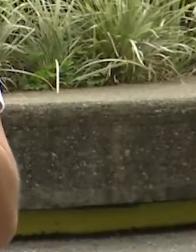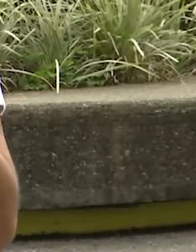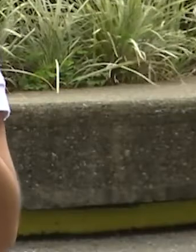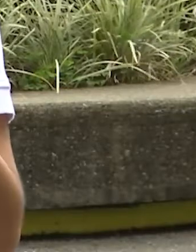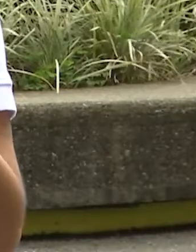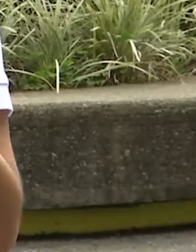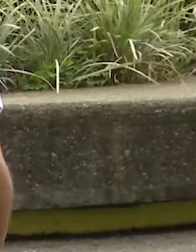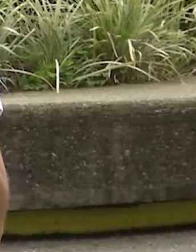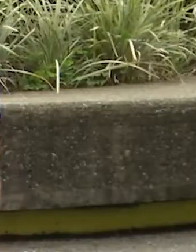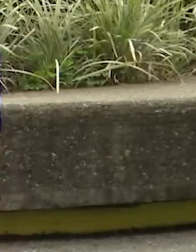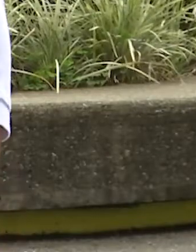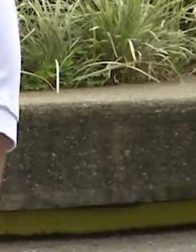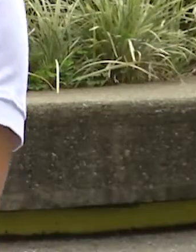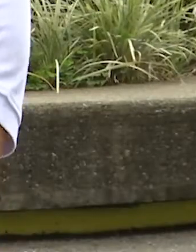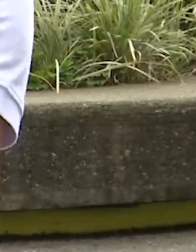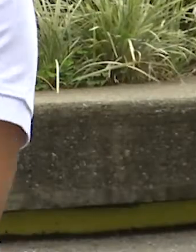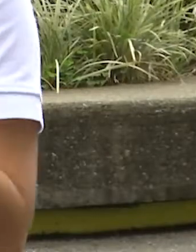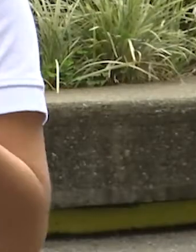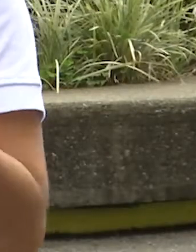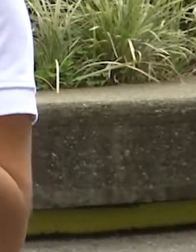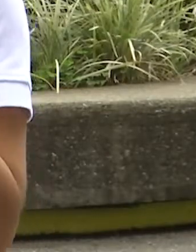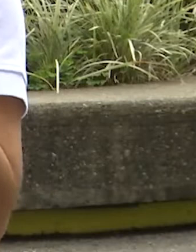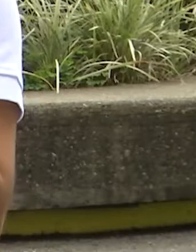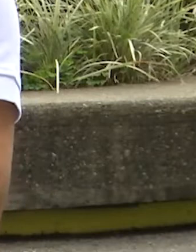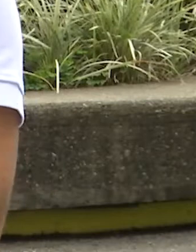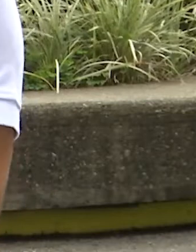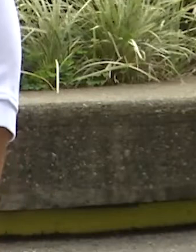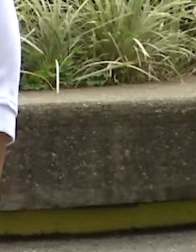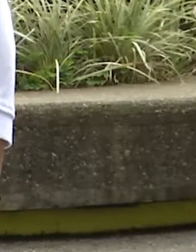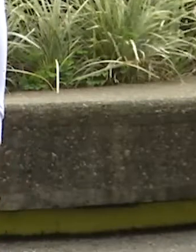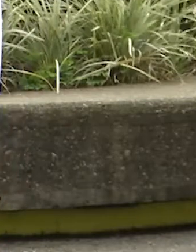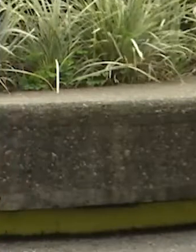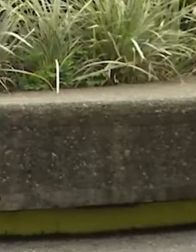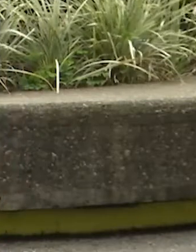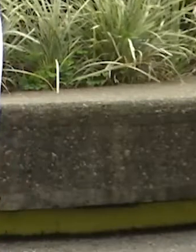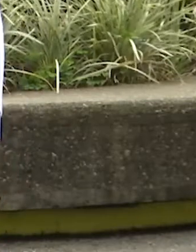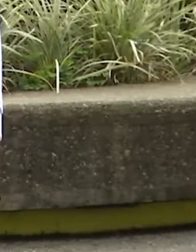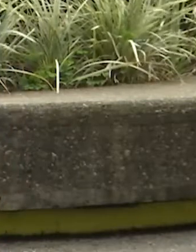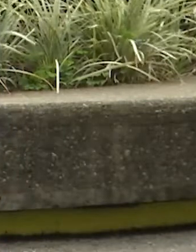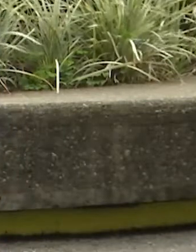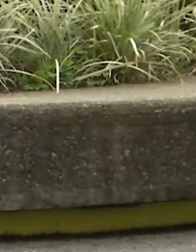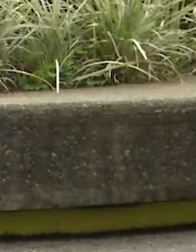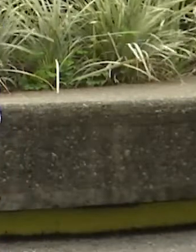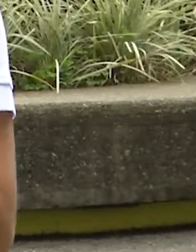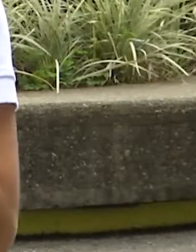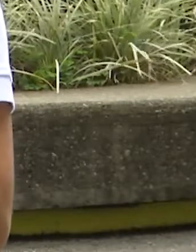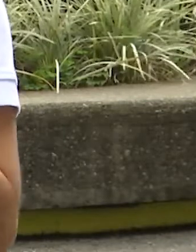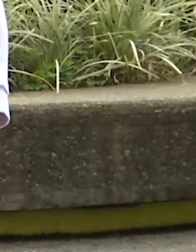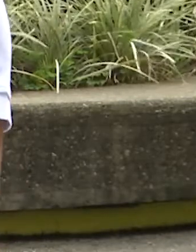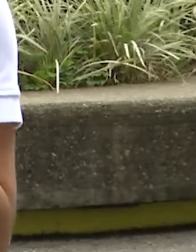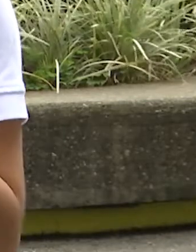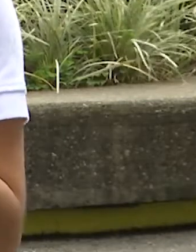me guiaban para hacer la toma adecuada, cómo me tenía que parar, que quedara bien frente a malas